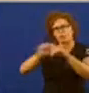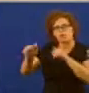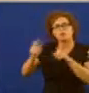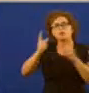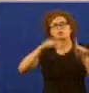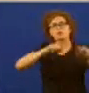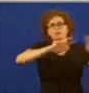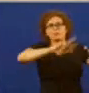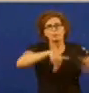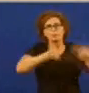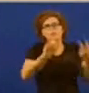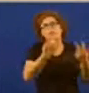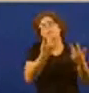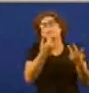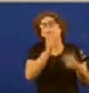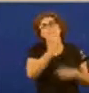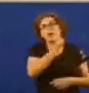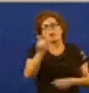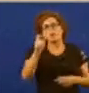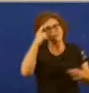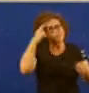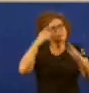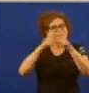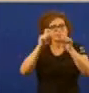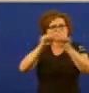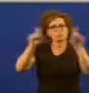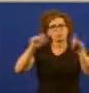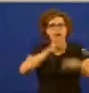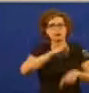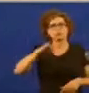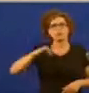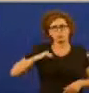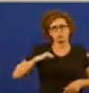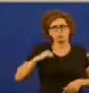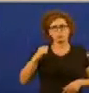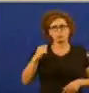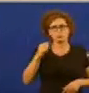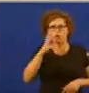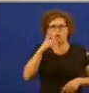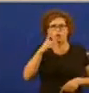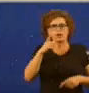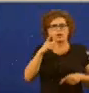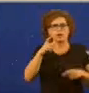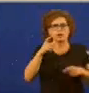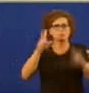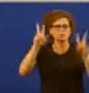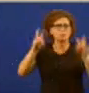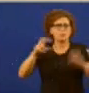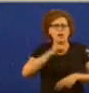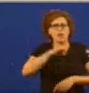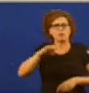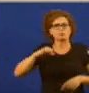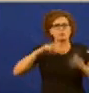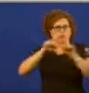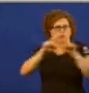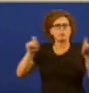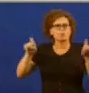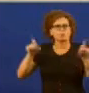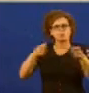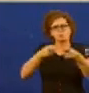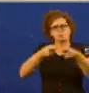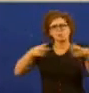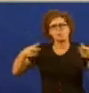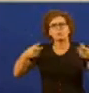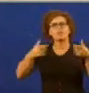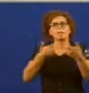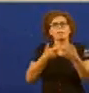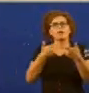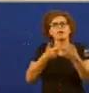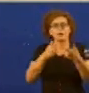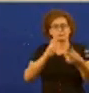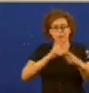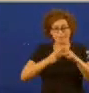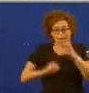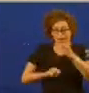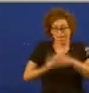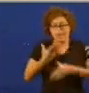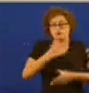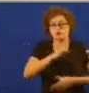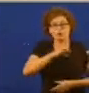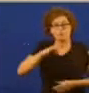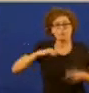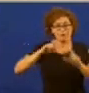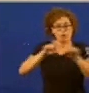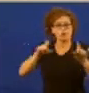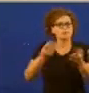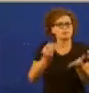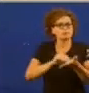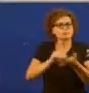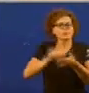e eu estou que as persoas podamos tomar decisións todas as decisións sobre aquelas cuestións que van a afectarnos a nosa